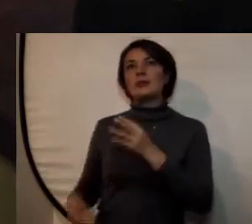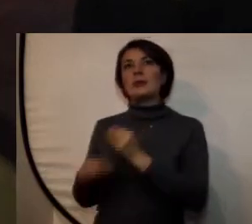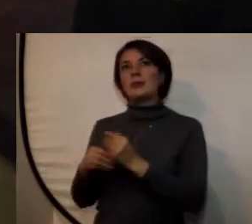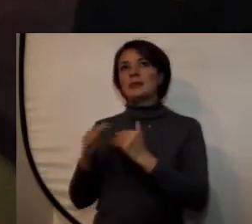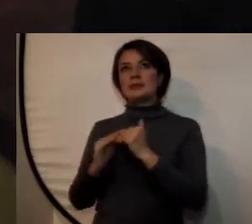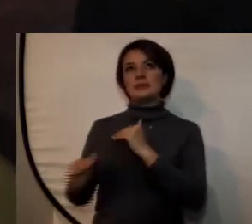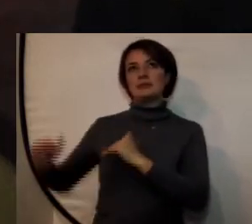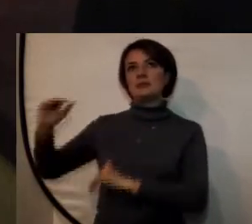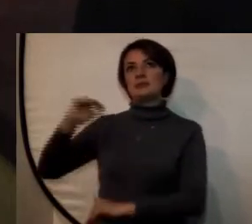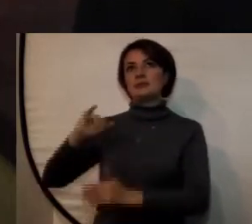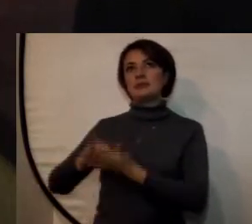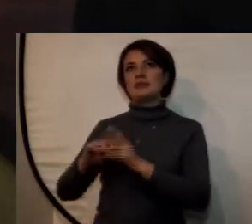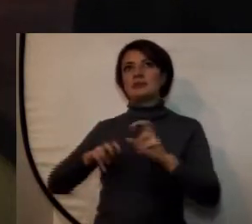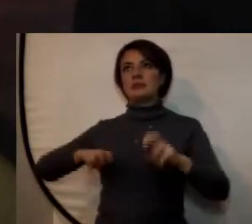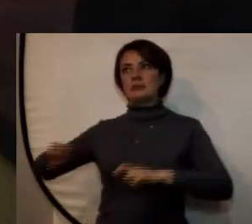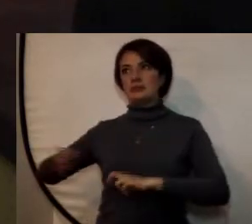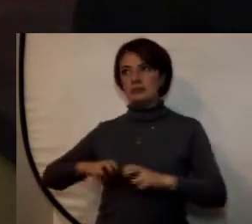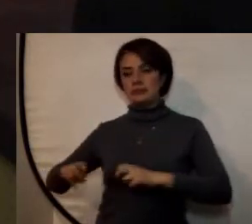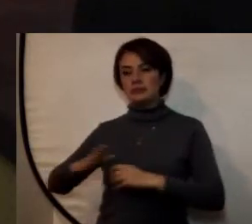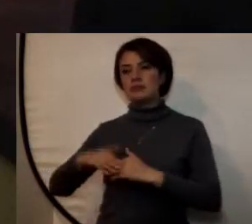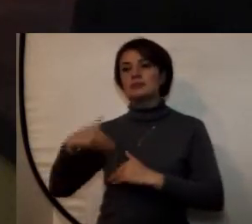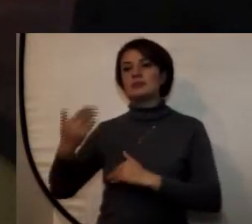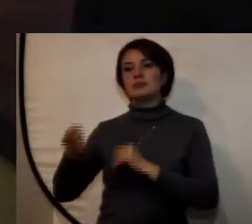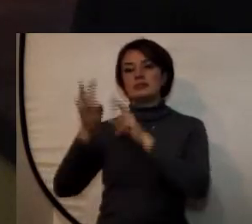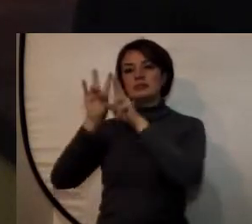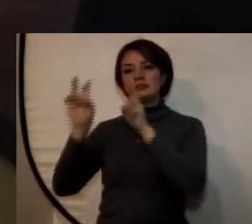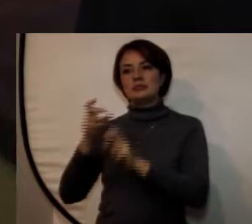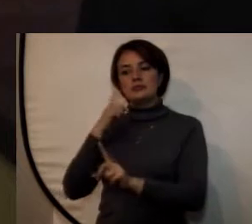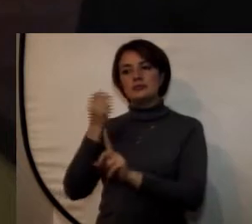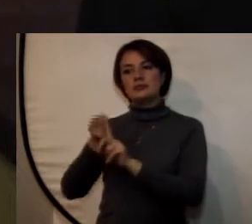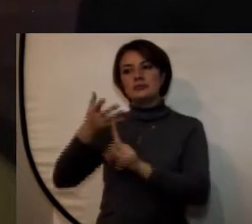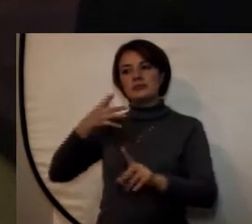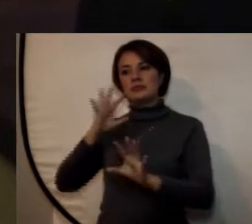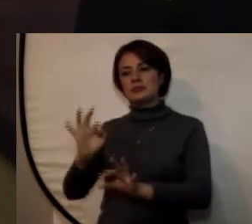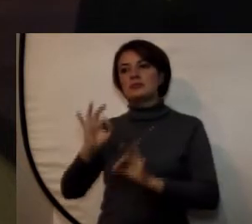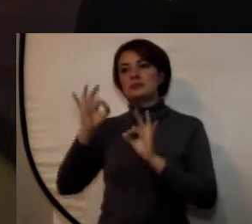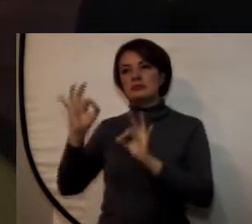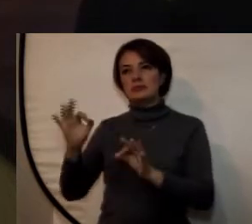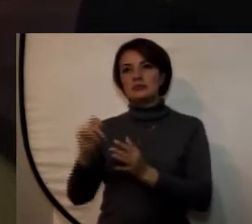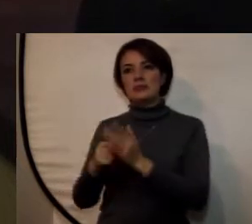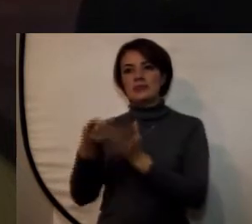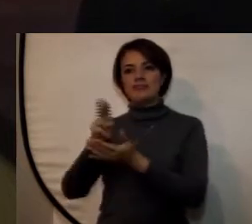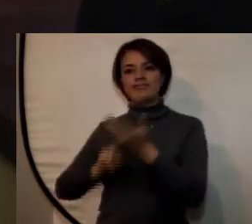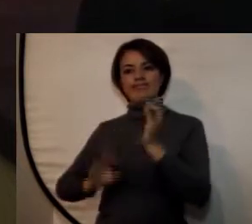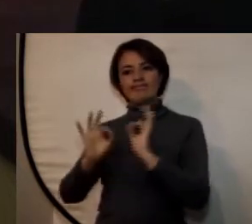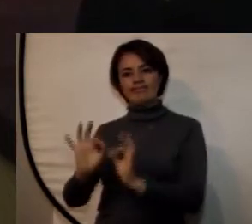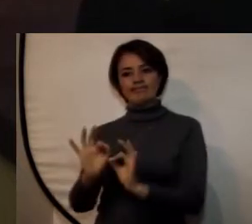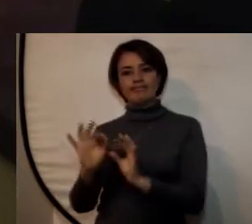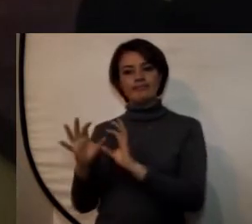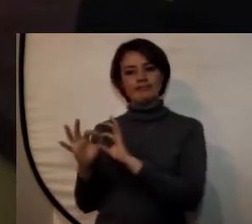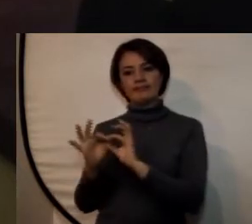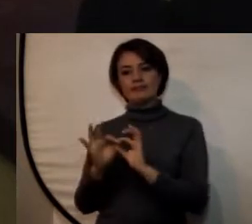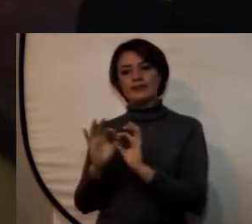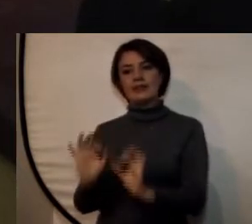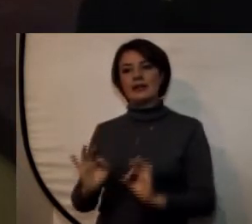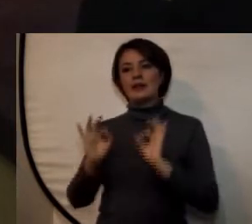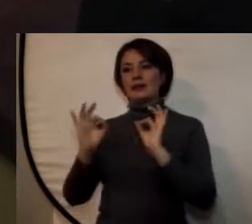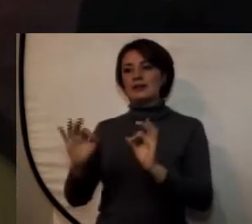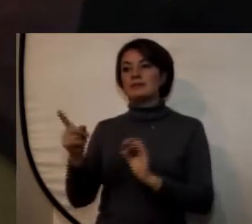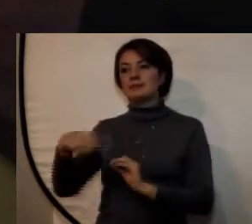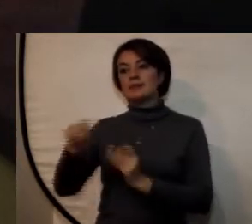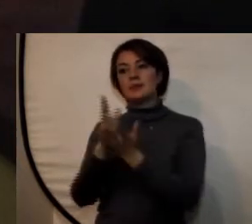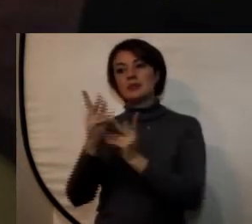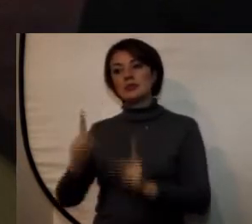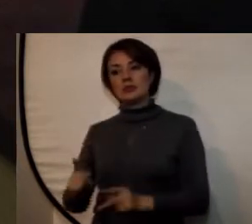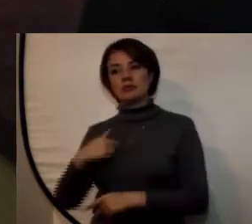incrementar la movilidad pasando por unos temas de impacto y calidad que va a ser el binomio perfecto para garantizar que los estudiantes